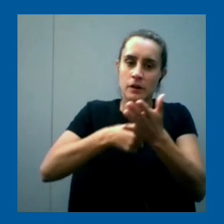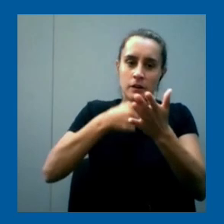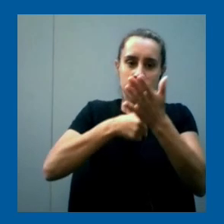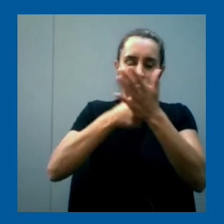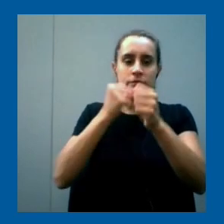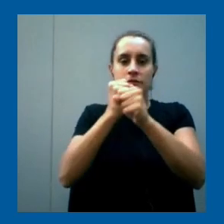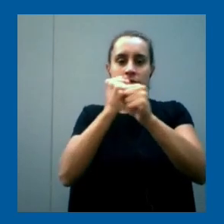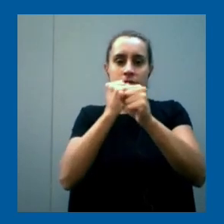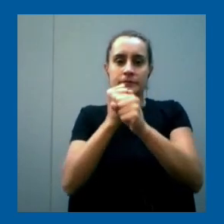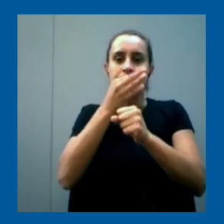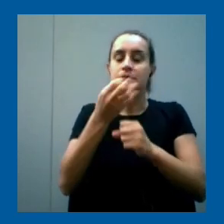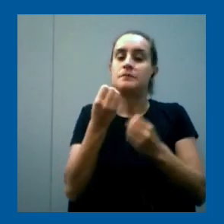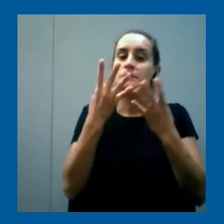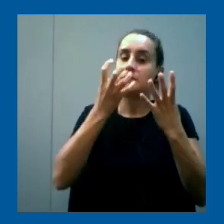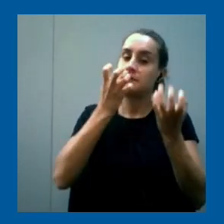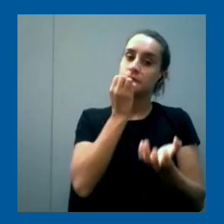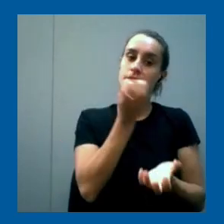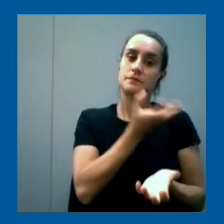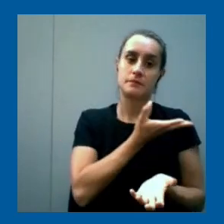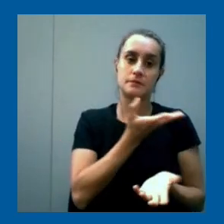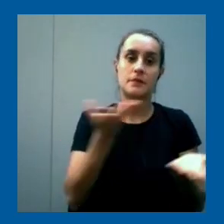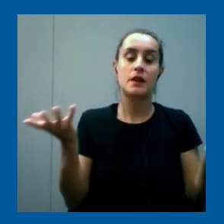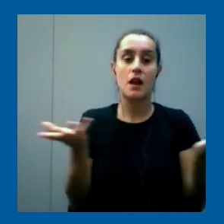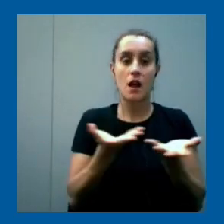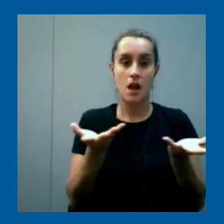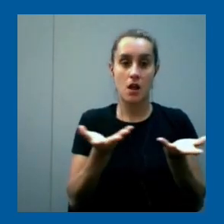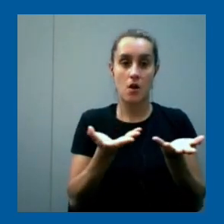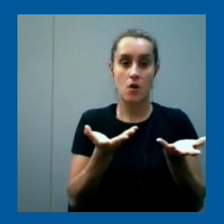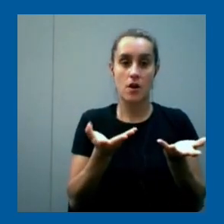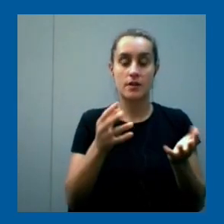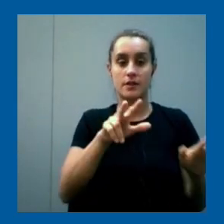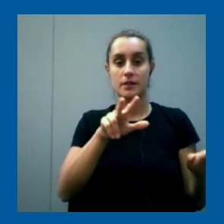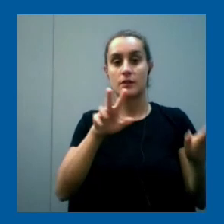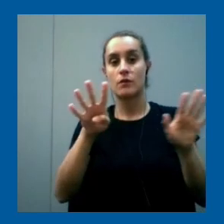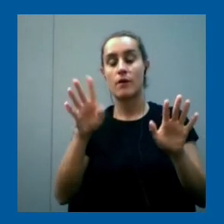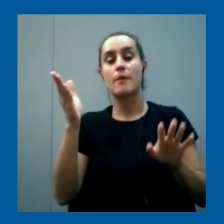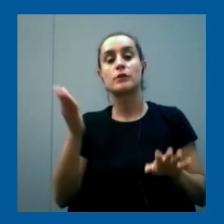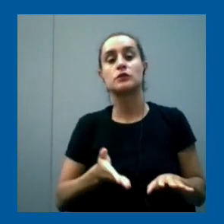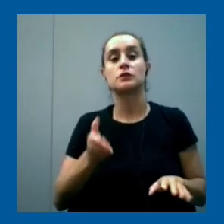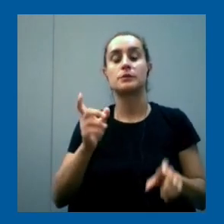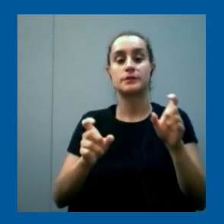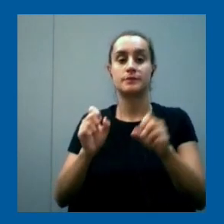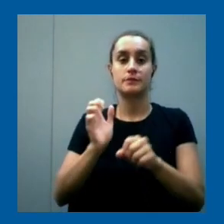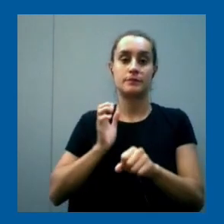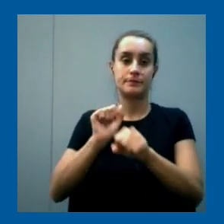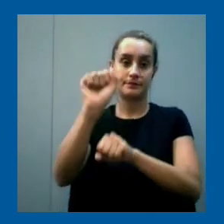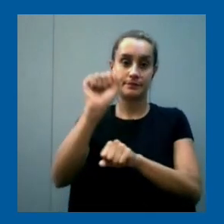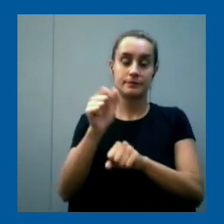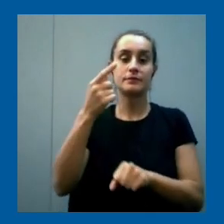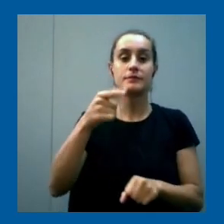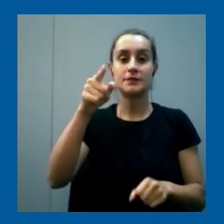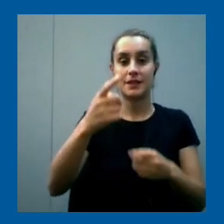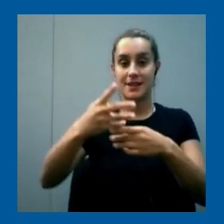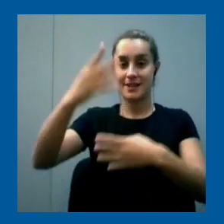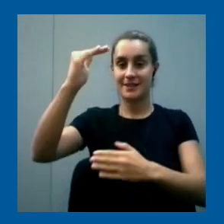de ir mejorando. En este momento estamos en un 39% de egresadas mujeres. Y bueno, ahí muestra una lista